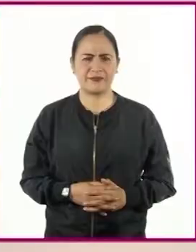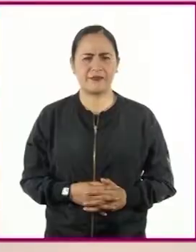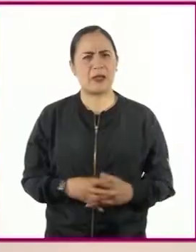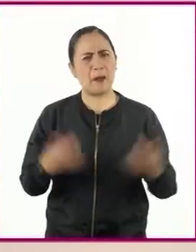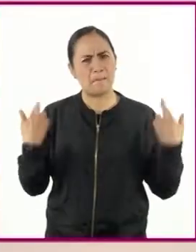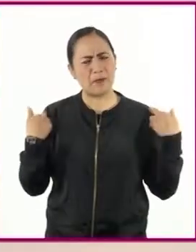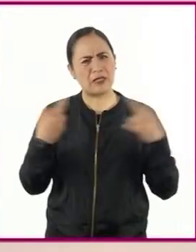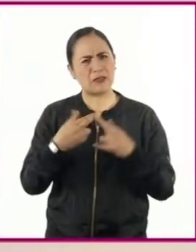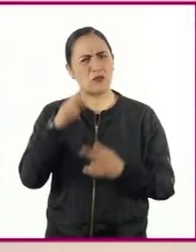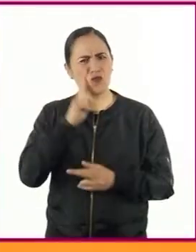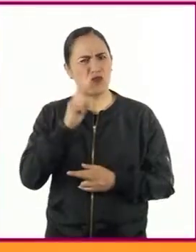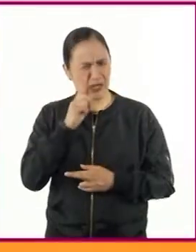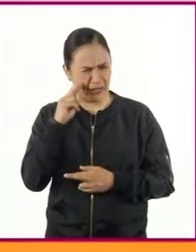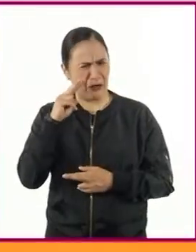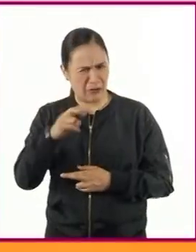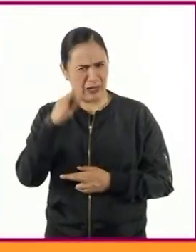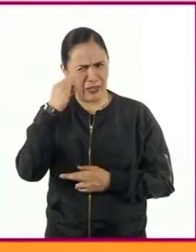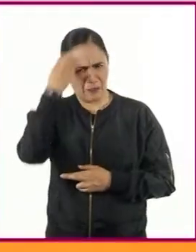canal!